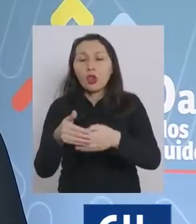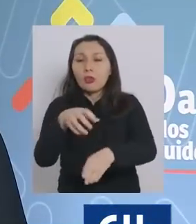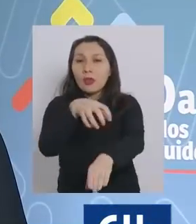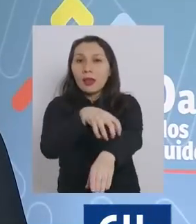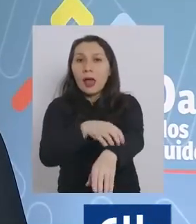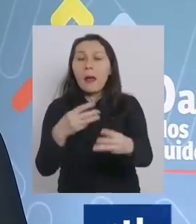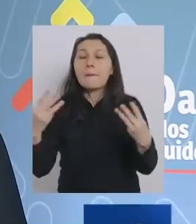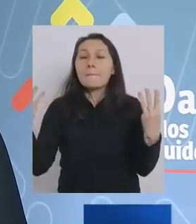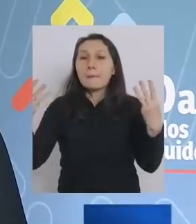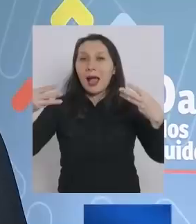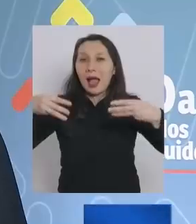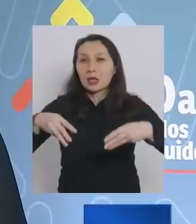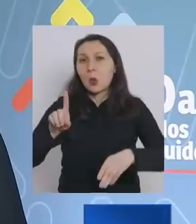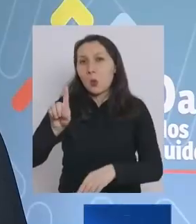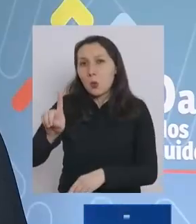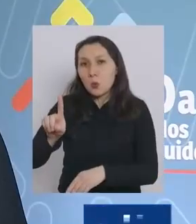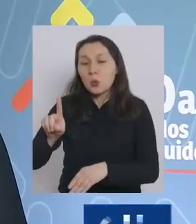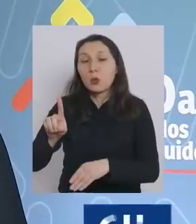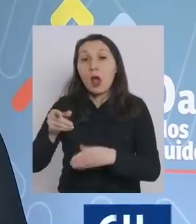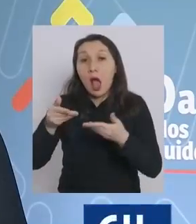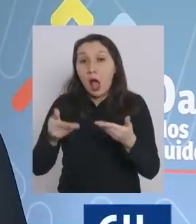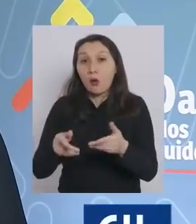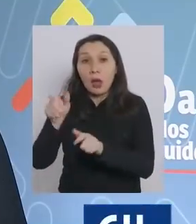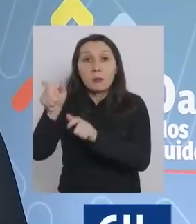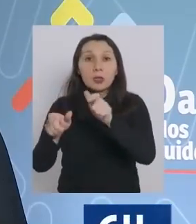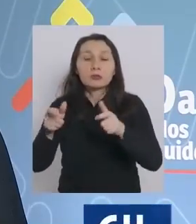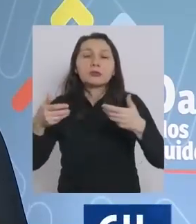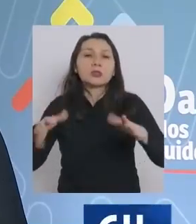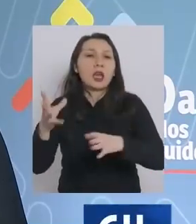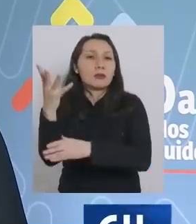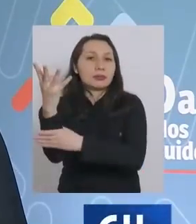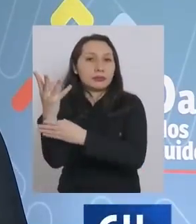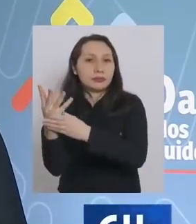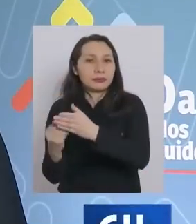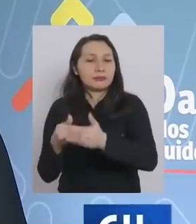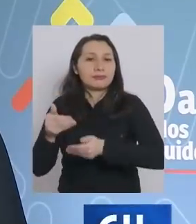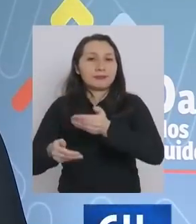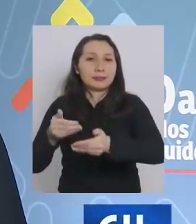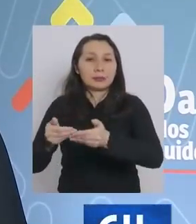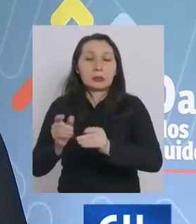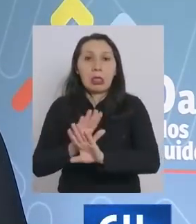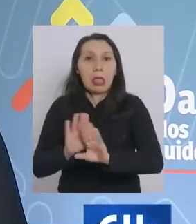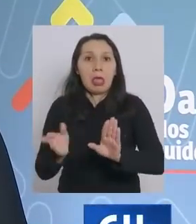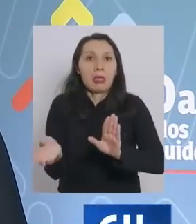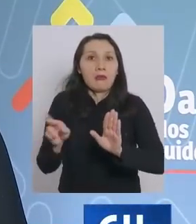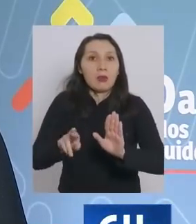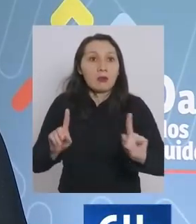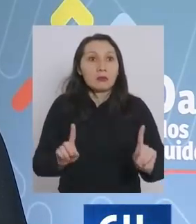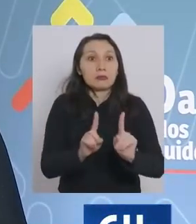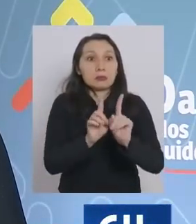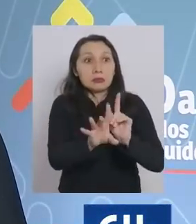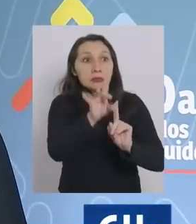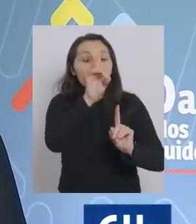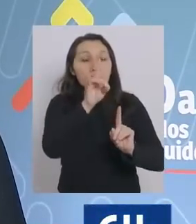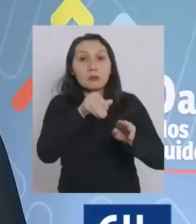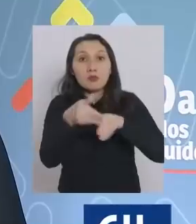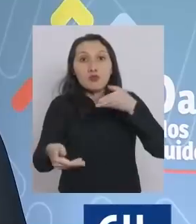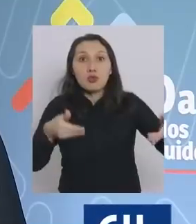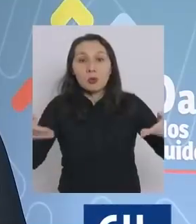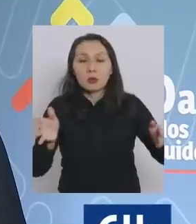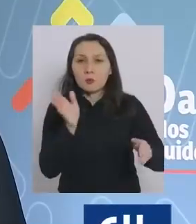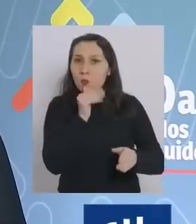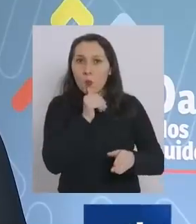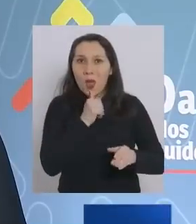Magallanes pero hoy día esas personas ya terminaron el proceso y no se han vuelto a encontrar casos comunitarios